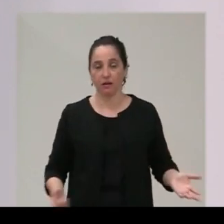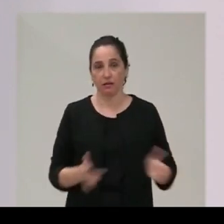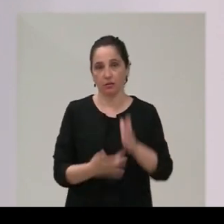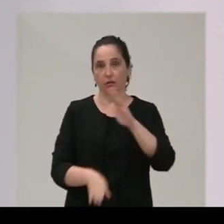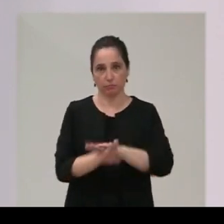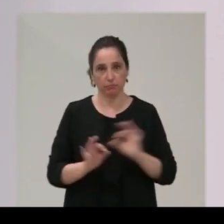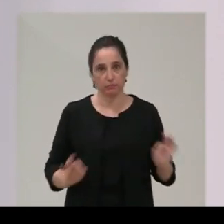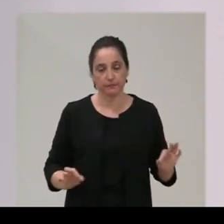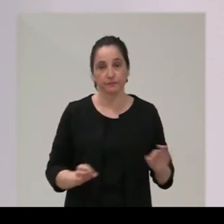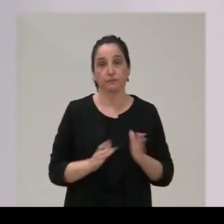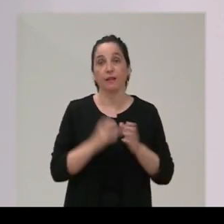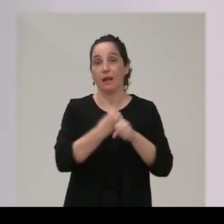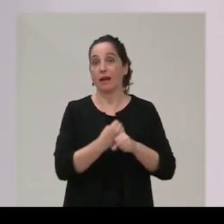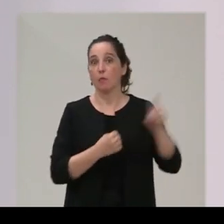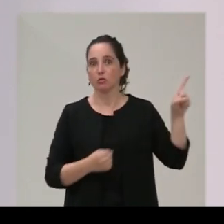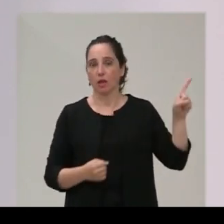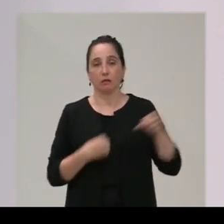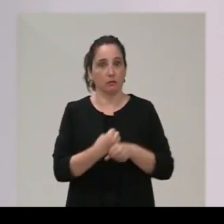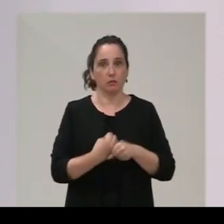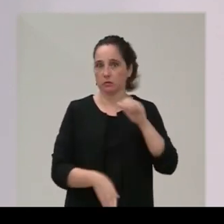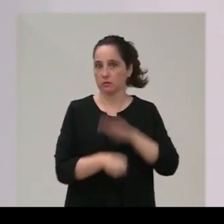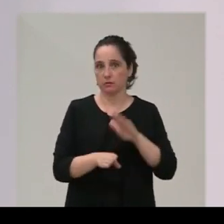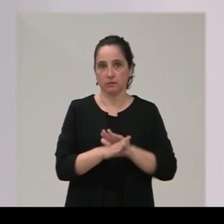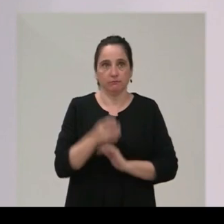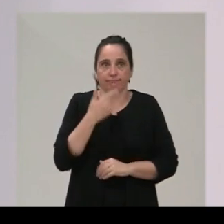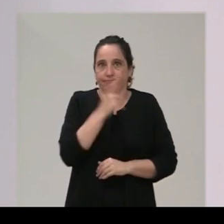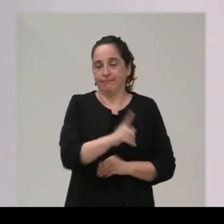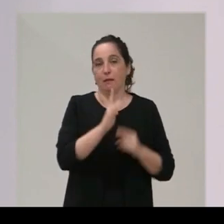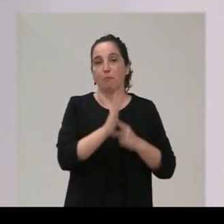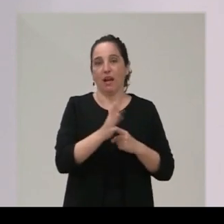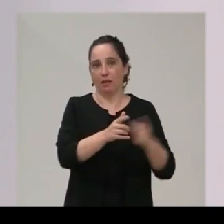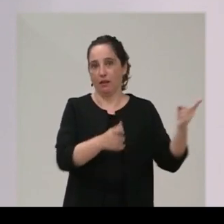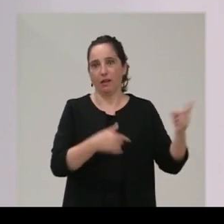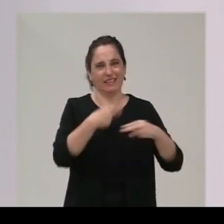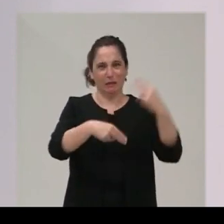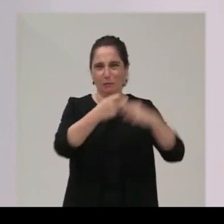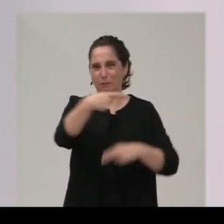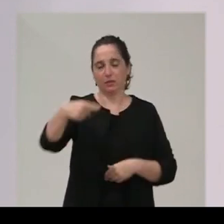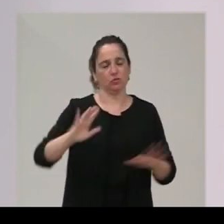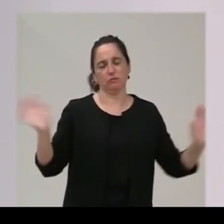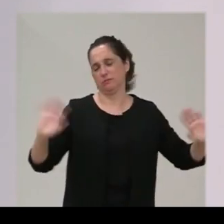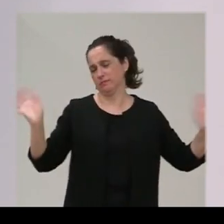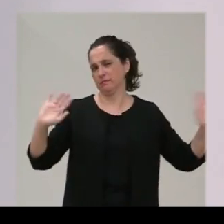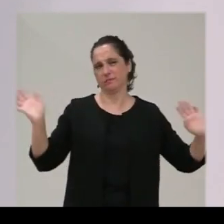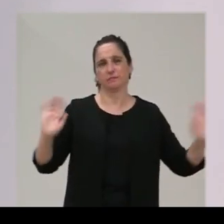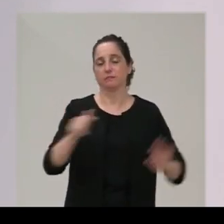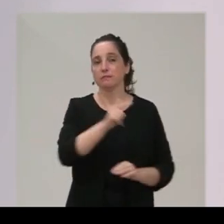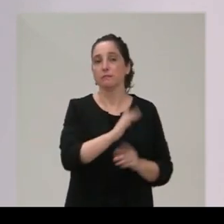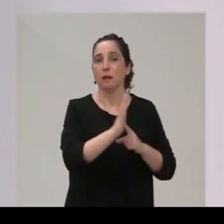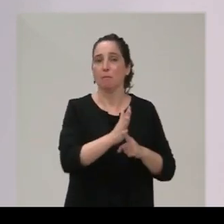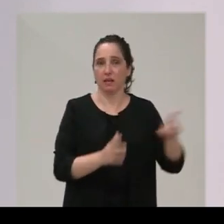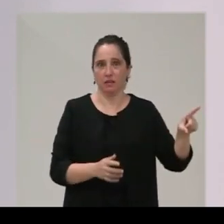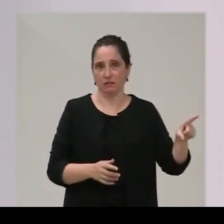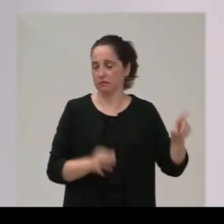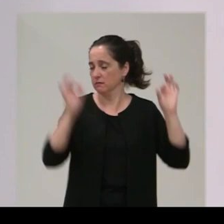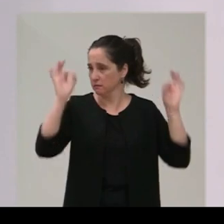con la obra la remonta efectivamente que siga siendo un pulmón verde y que no se hagan allí pues viviendas que hay